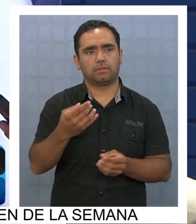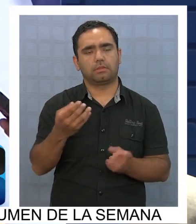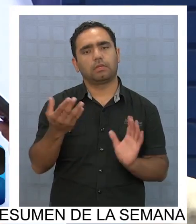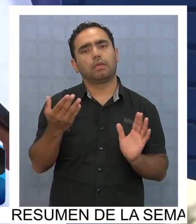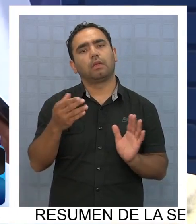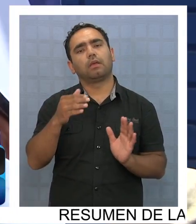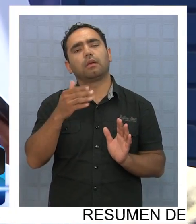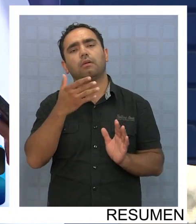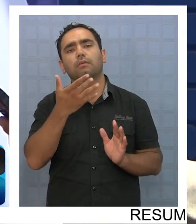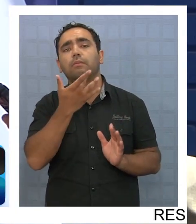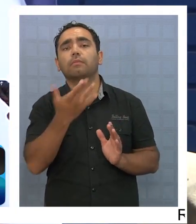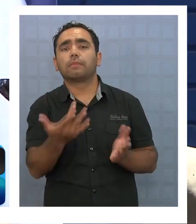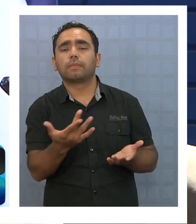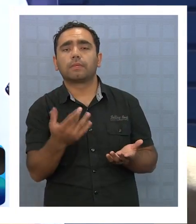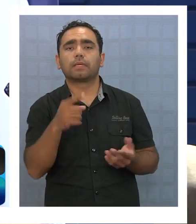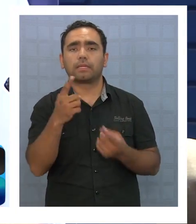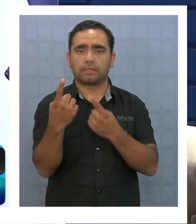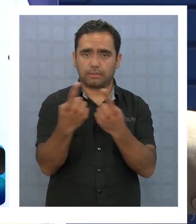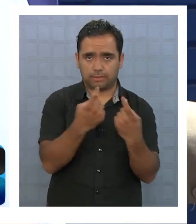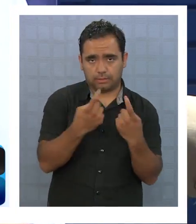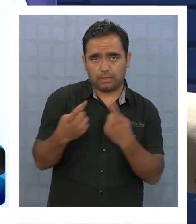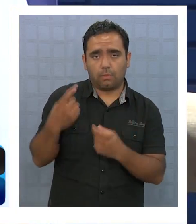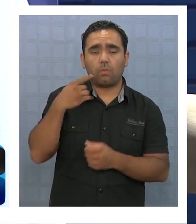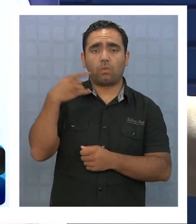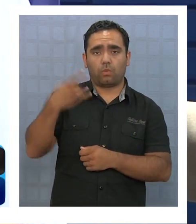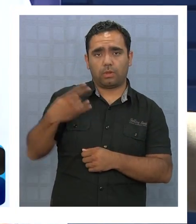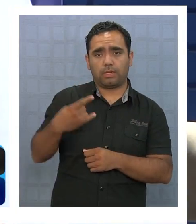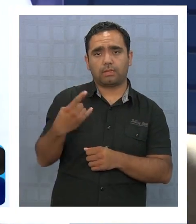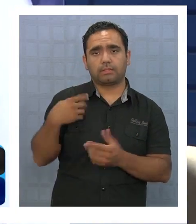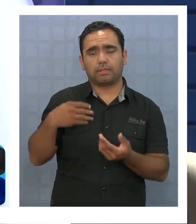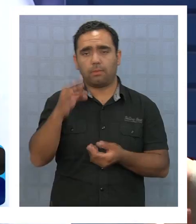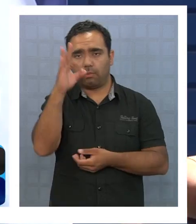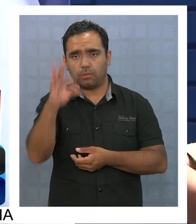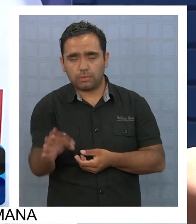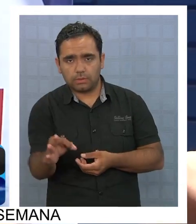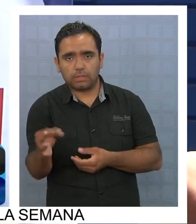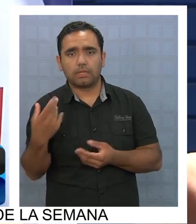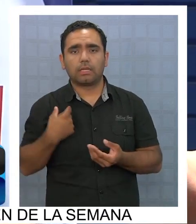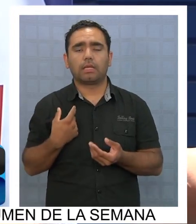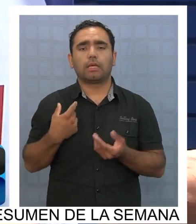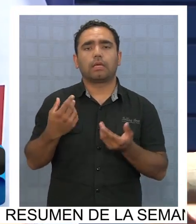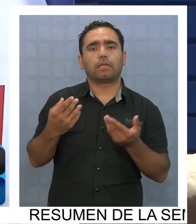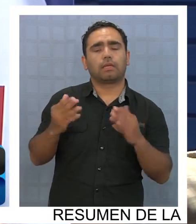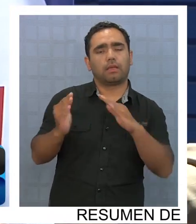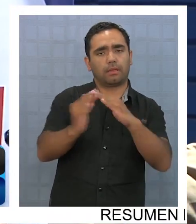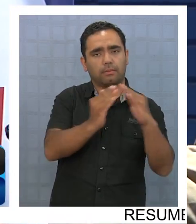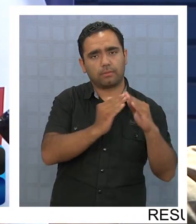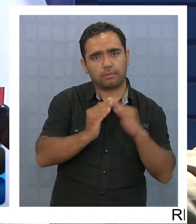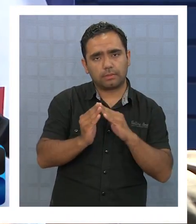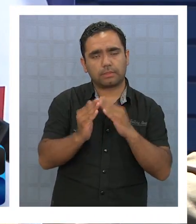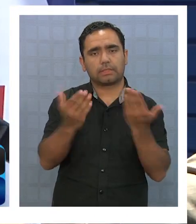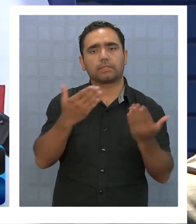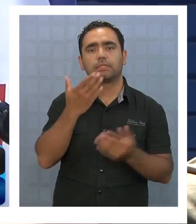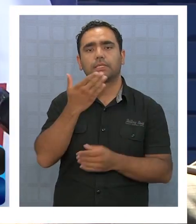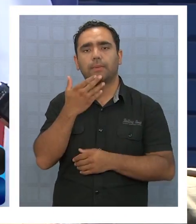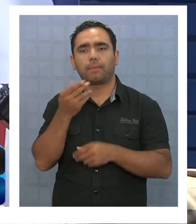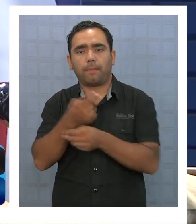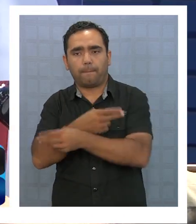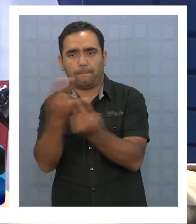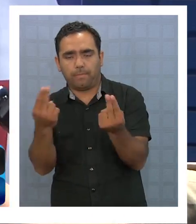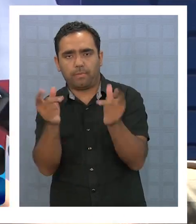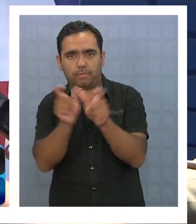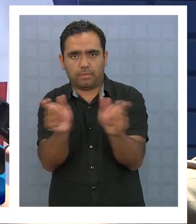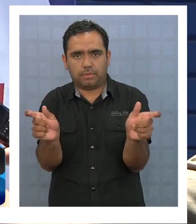abreviado, debido a que necesitamos con urgencia los datos tanto de población y de vivienda. Es por esto que este